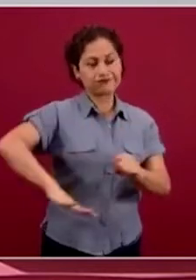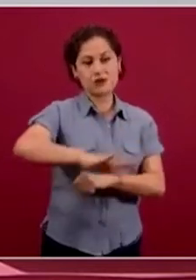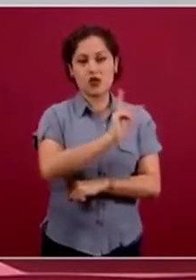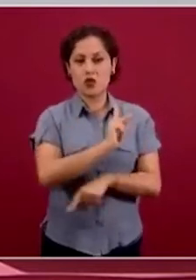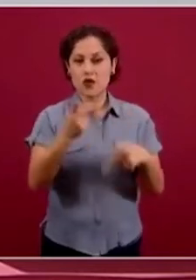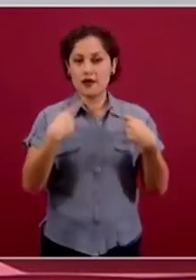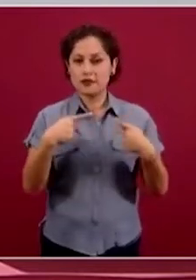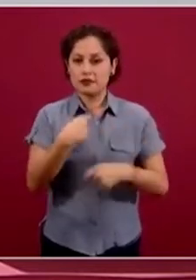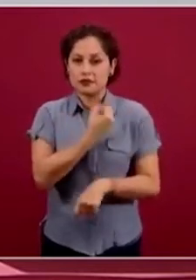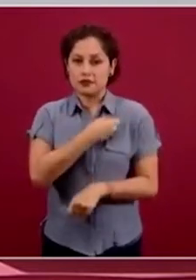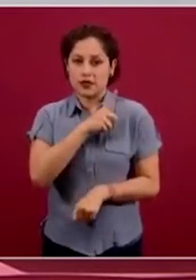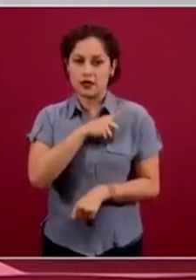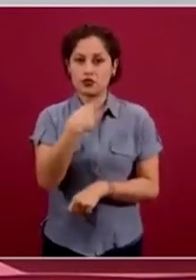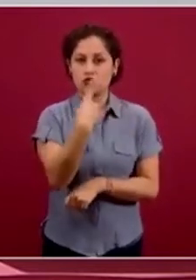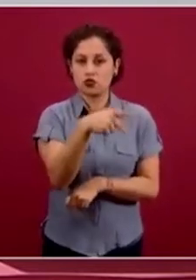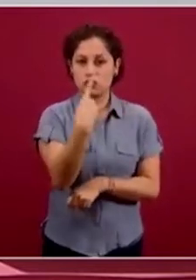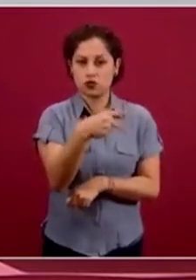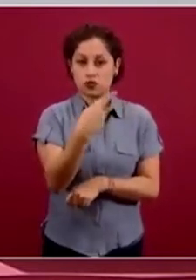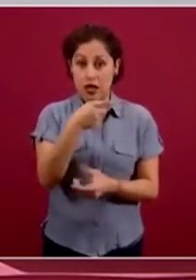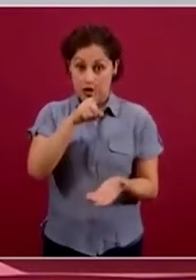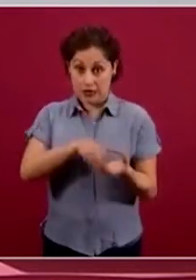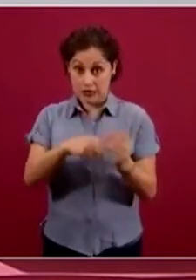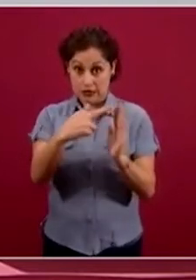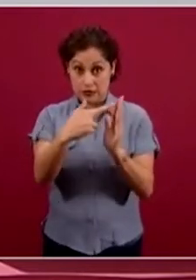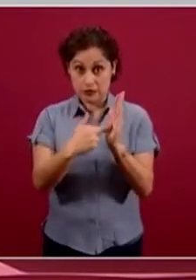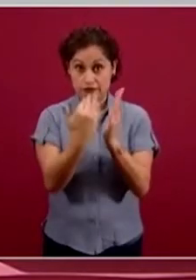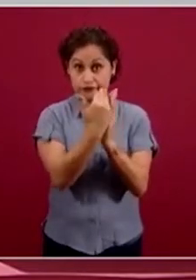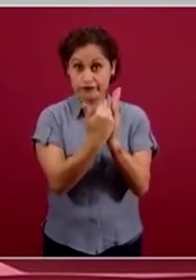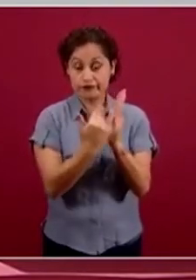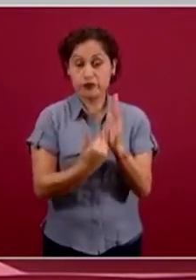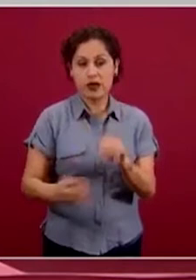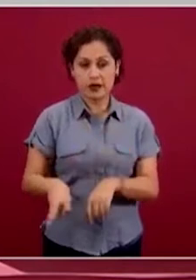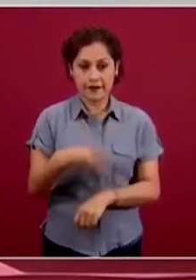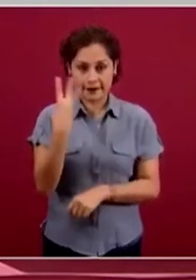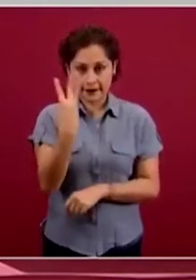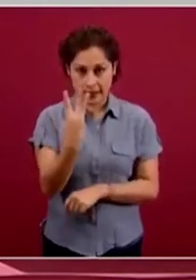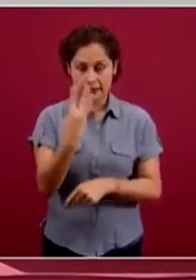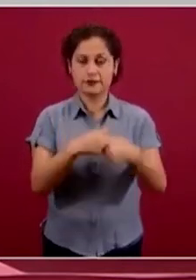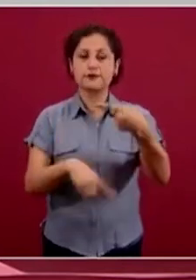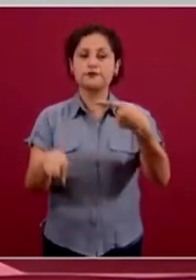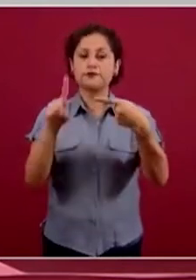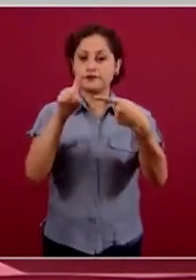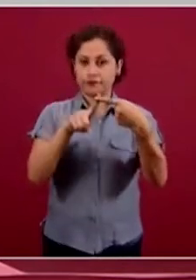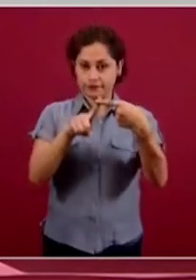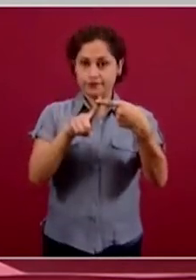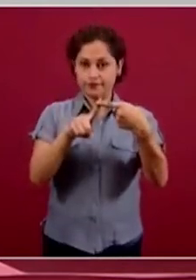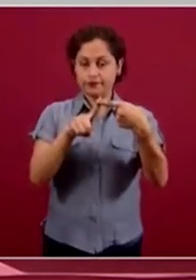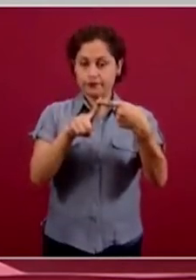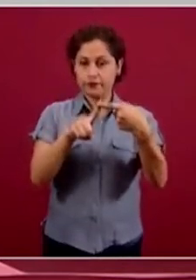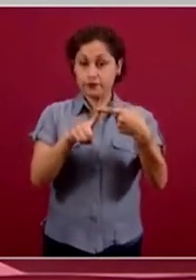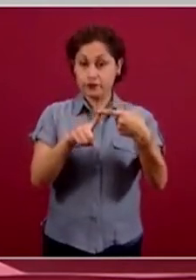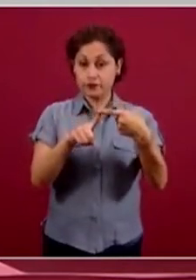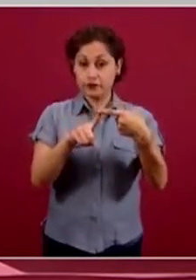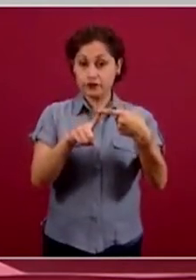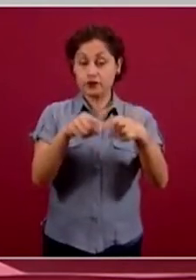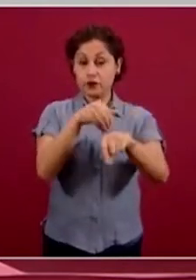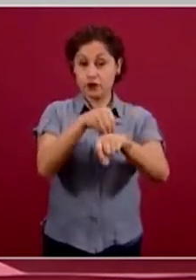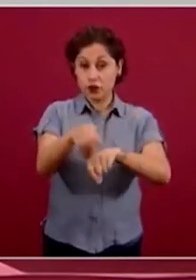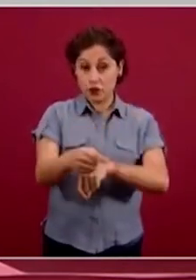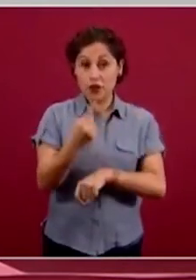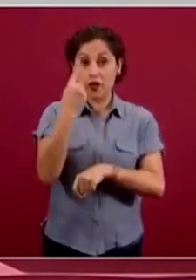lineamientos se basan en tres pilares fundamentales. El pilar número uno, y es algo que todos debemos de estar